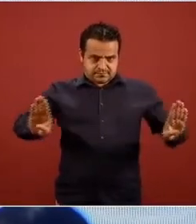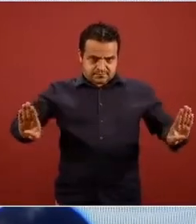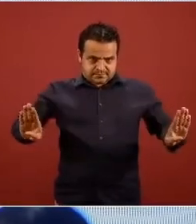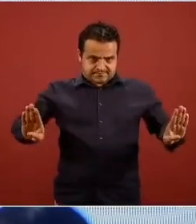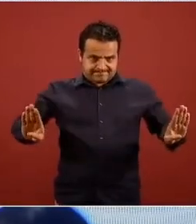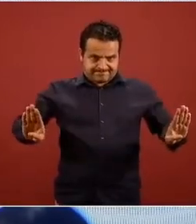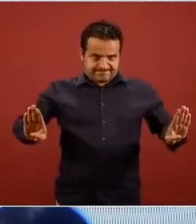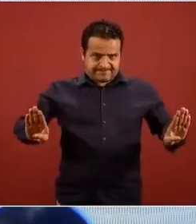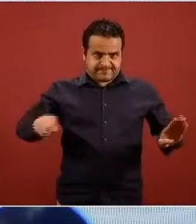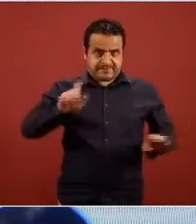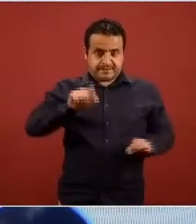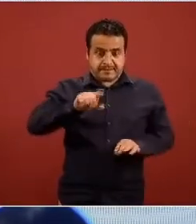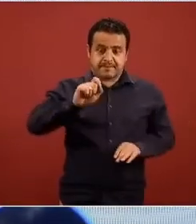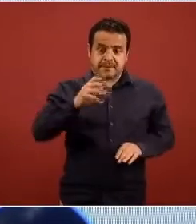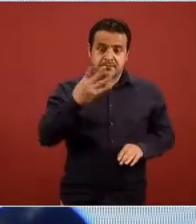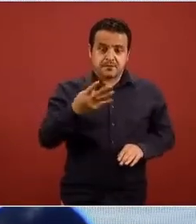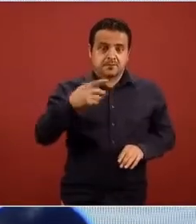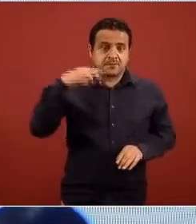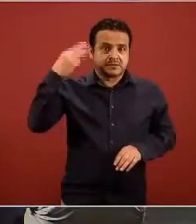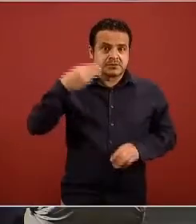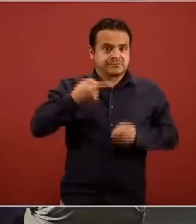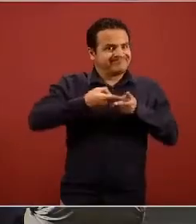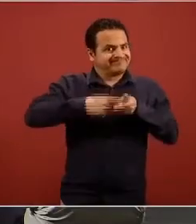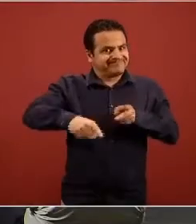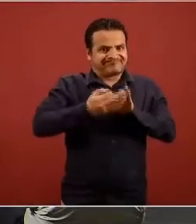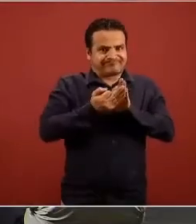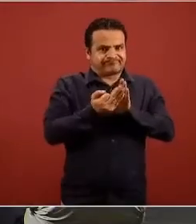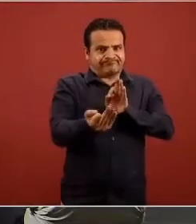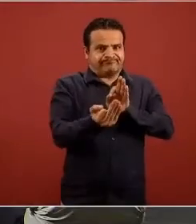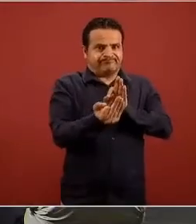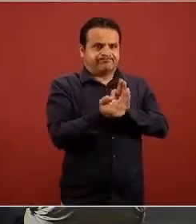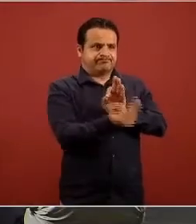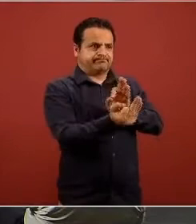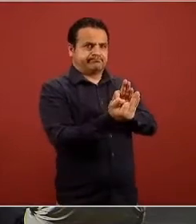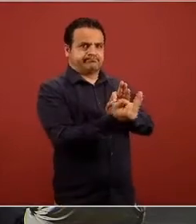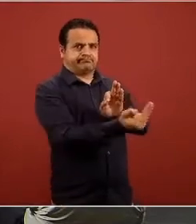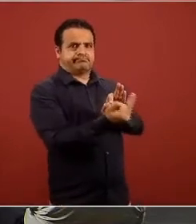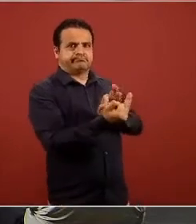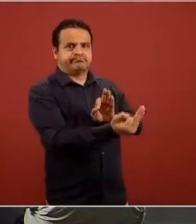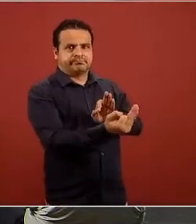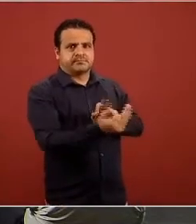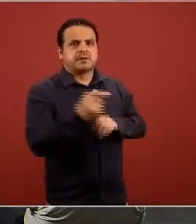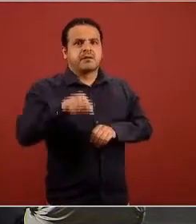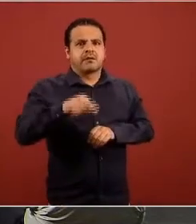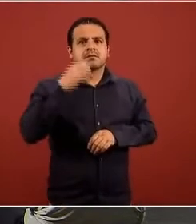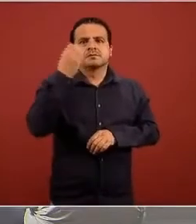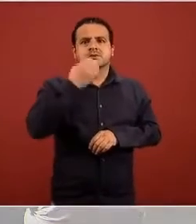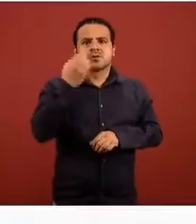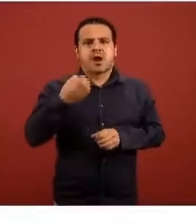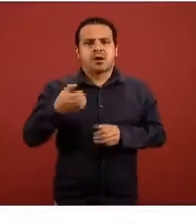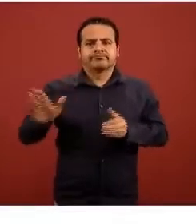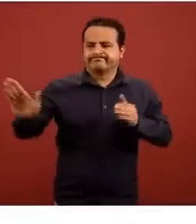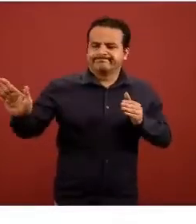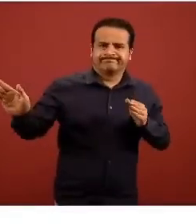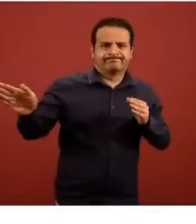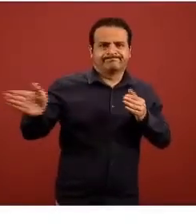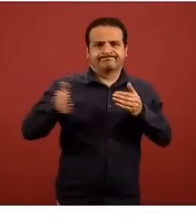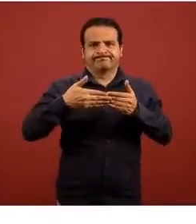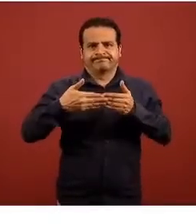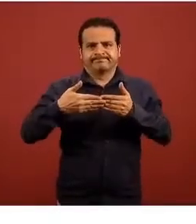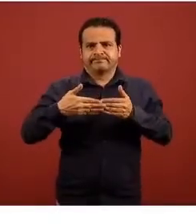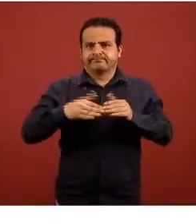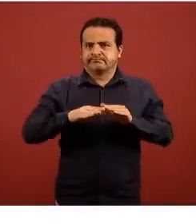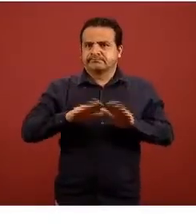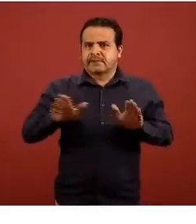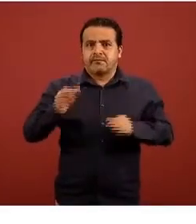actividades de la jornada nacional de sana distancia la suspensión temporal de las escuelas en todos los niveles educativos todo el país